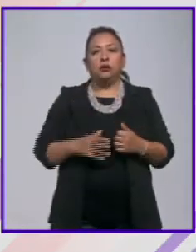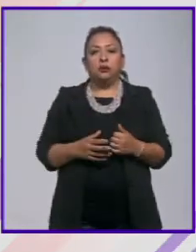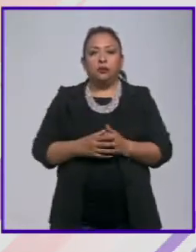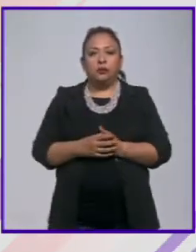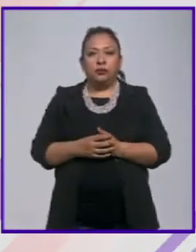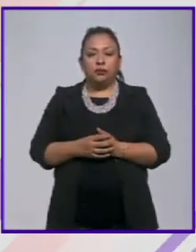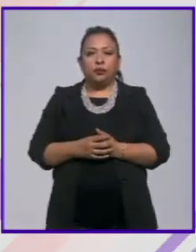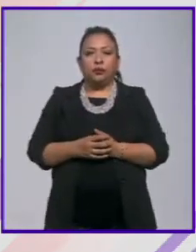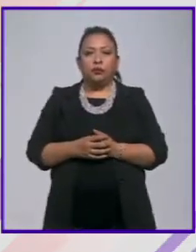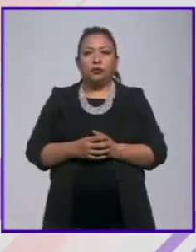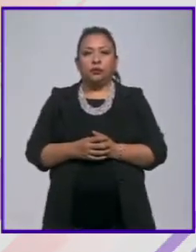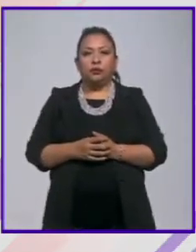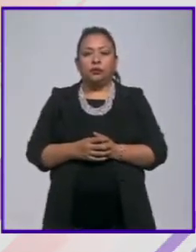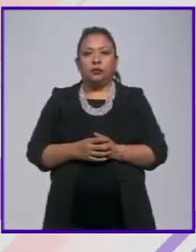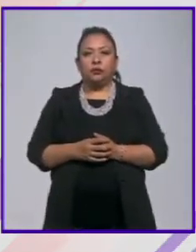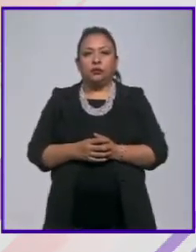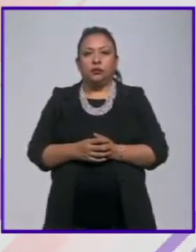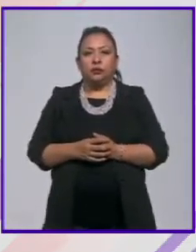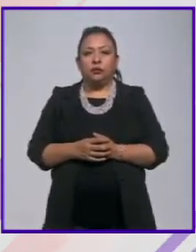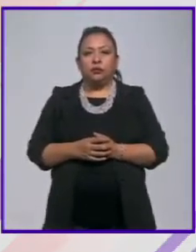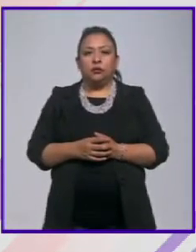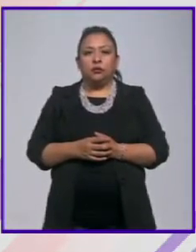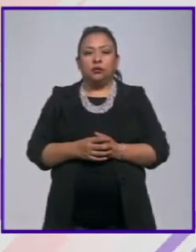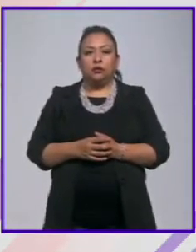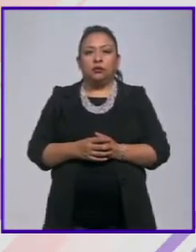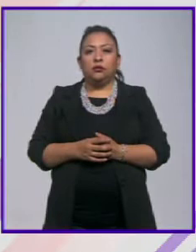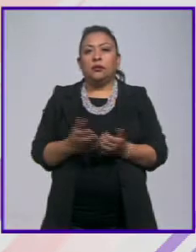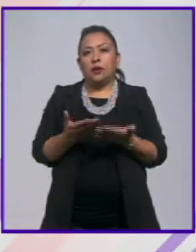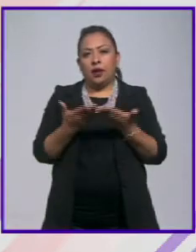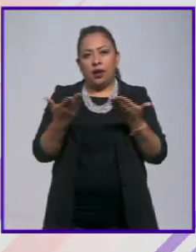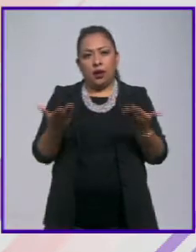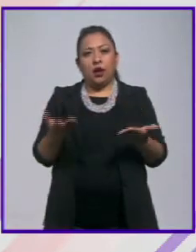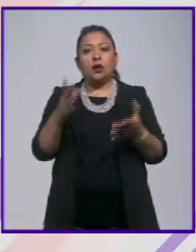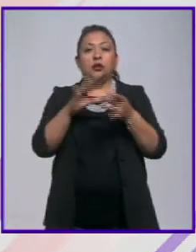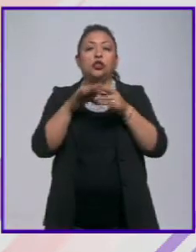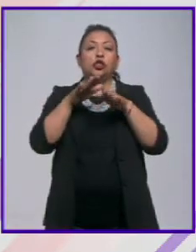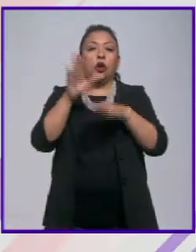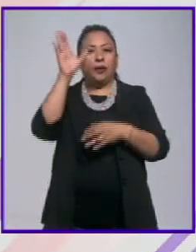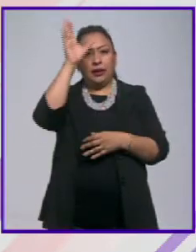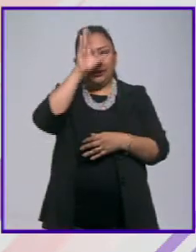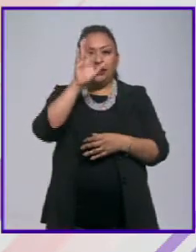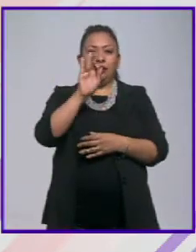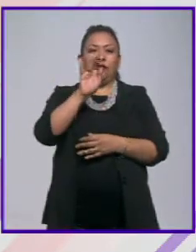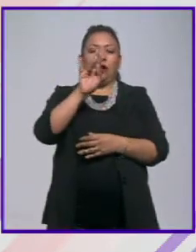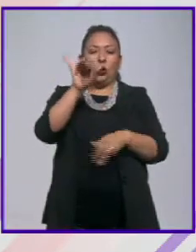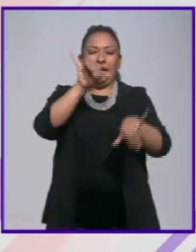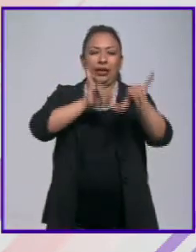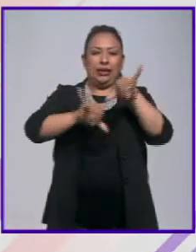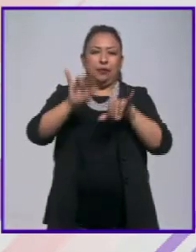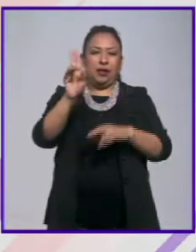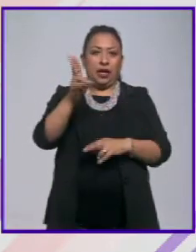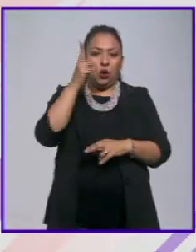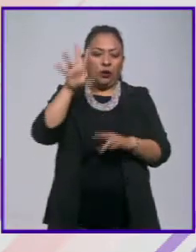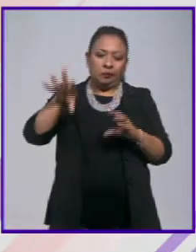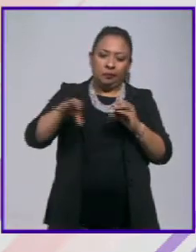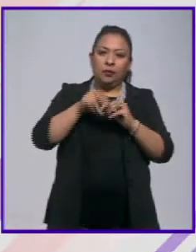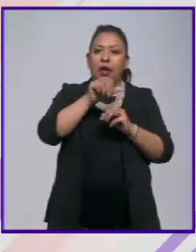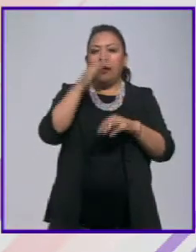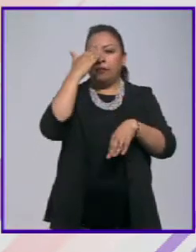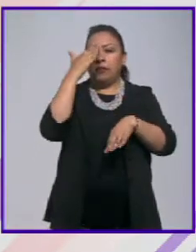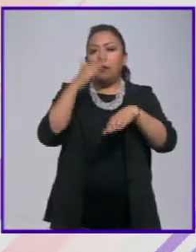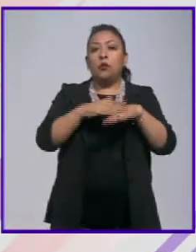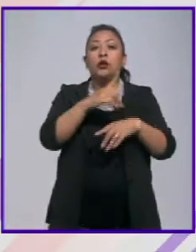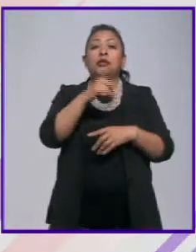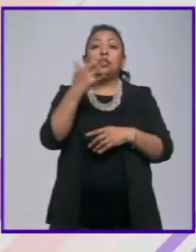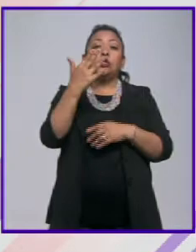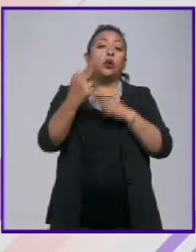ahora vamos a hablar de ciencia porque la facultad de química de la UNAM se suma a la conmemoración